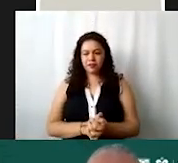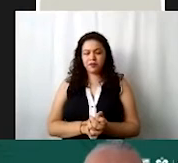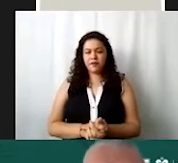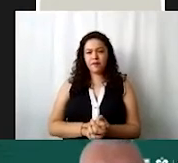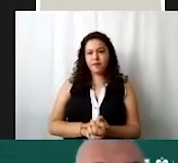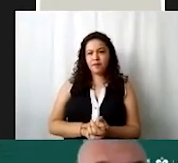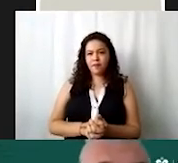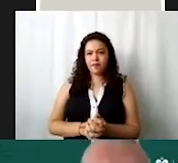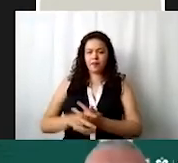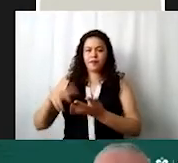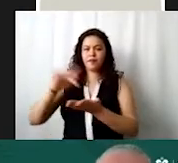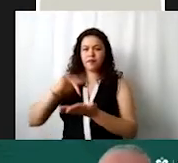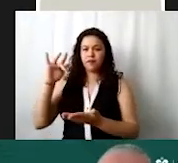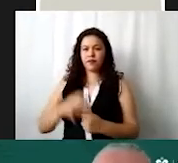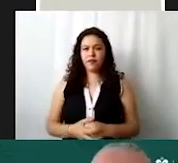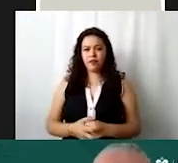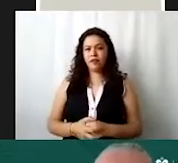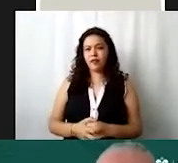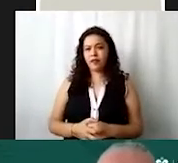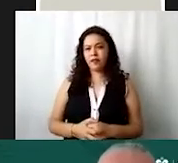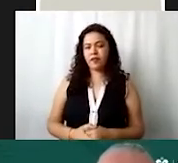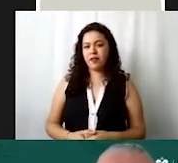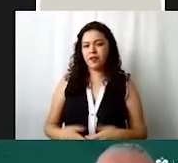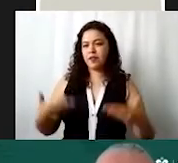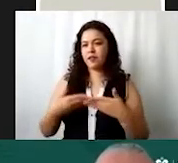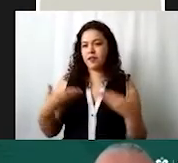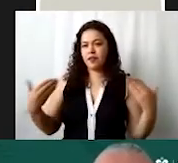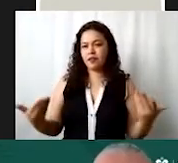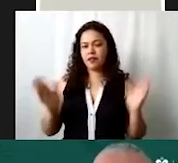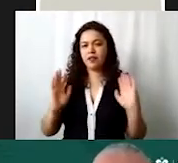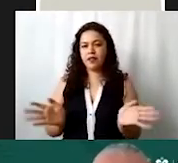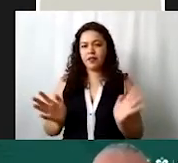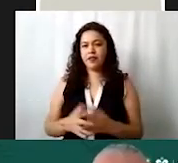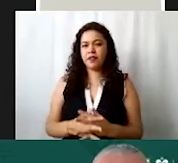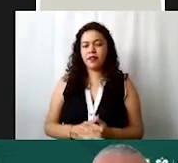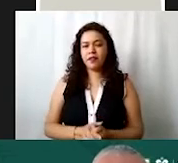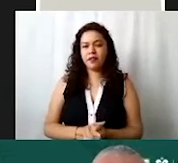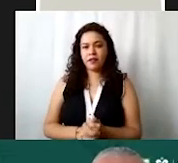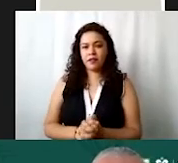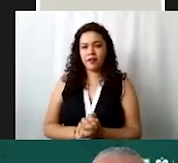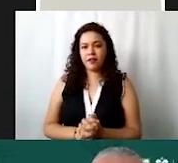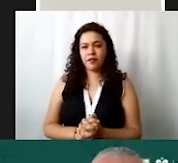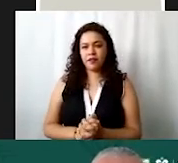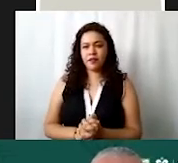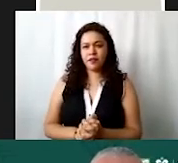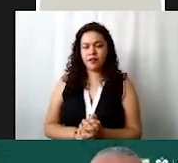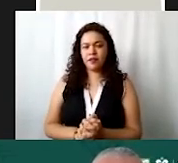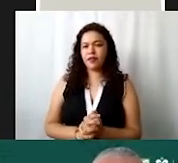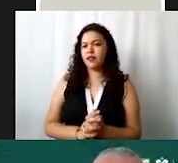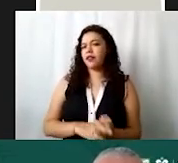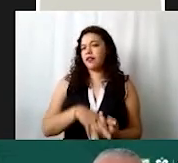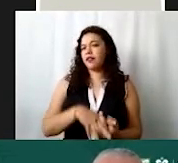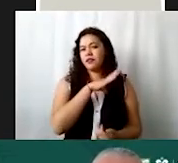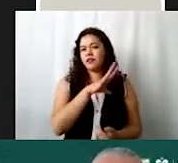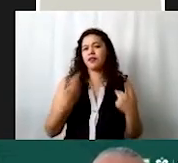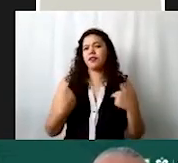gracias en este caso este por lo general casi siempre es el mismo representante